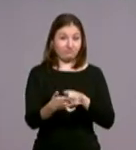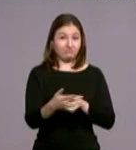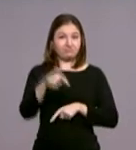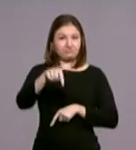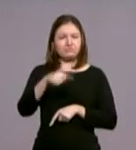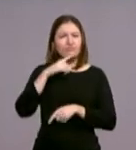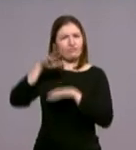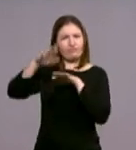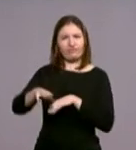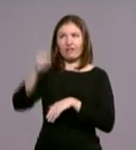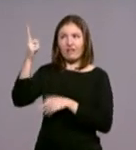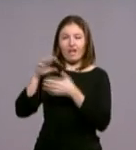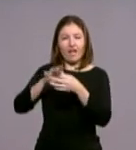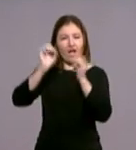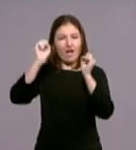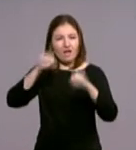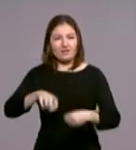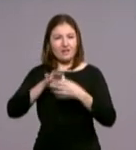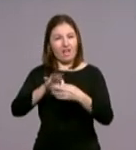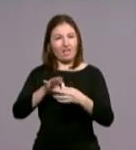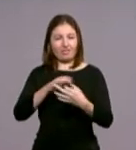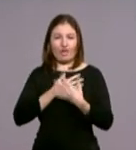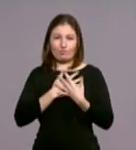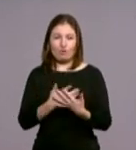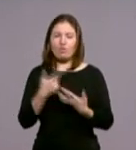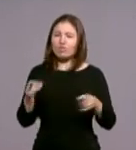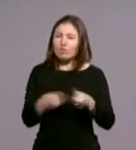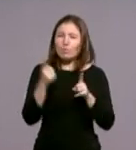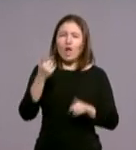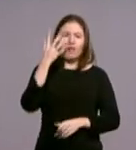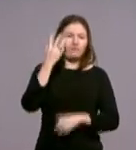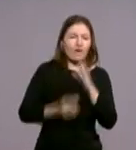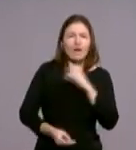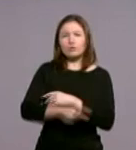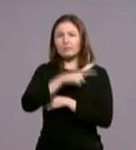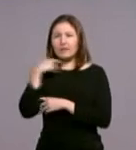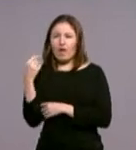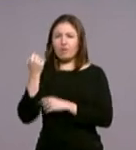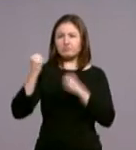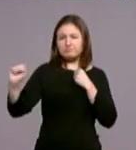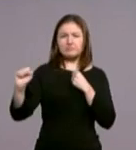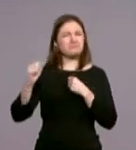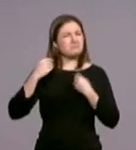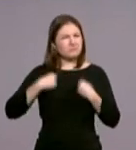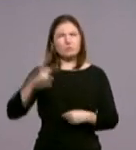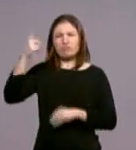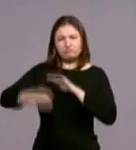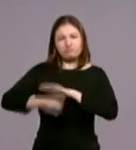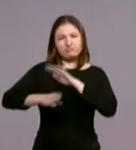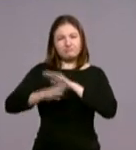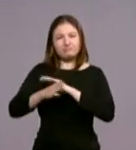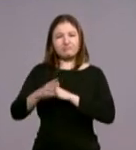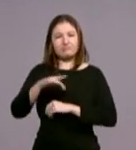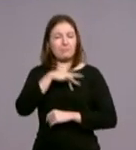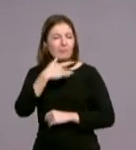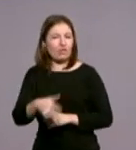alianza de amor que ha hecho con nosotros y a pesar de las infidelidades, a pesar de todos los pecados, permanece, perdona todo y busca siempre